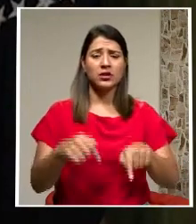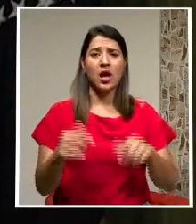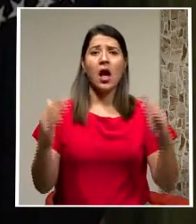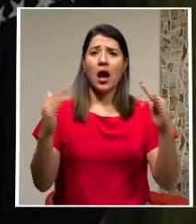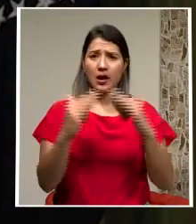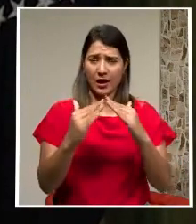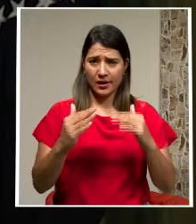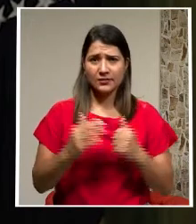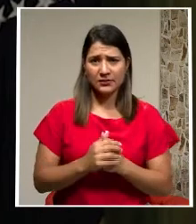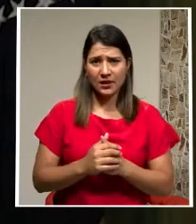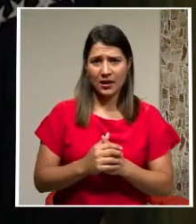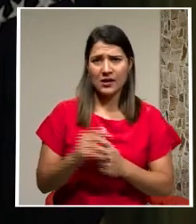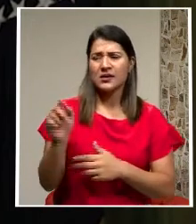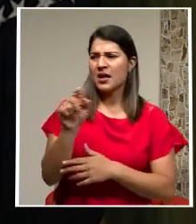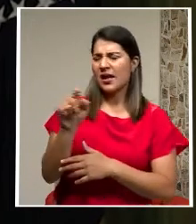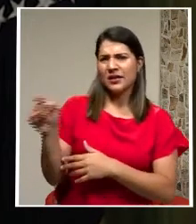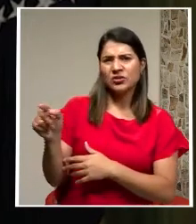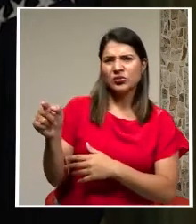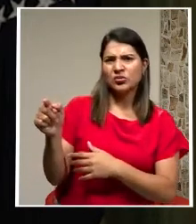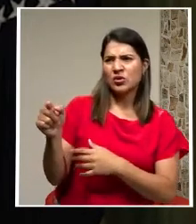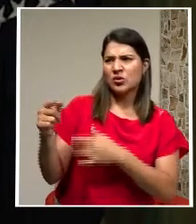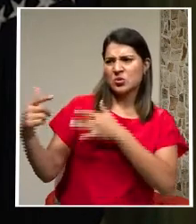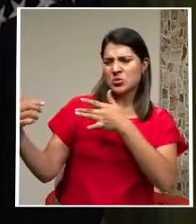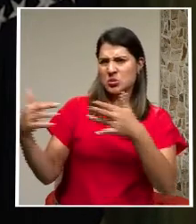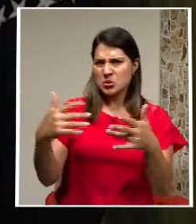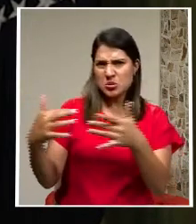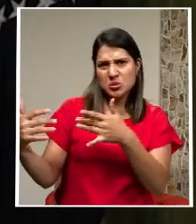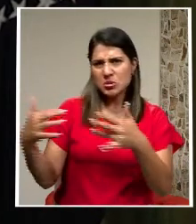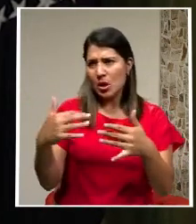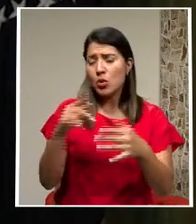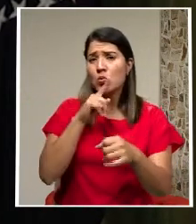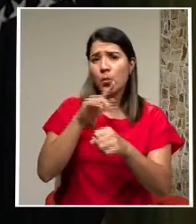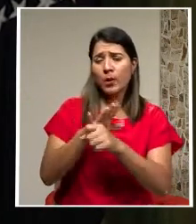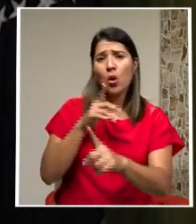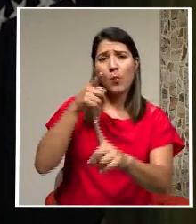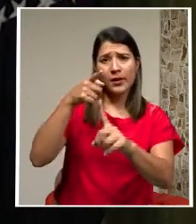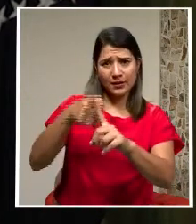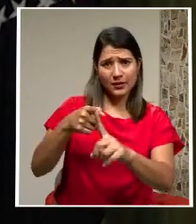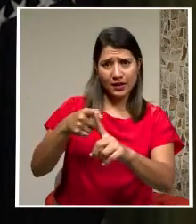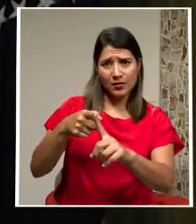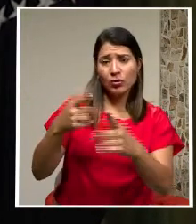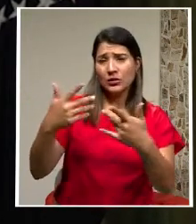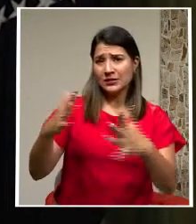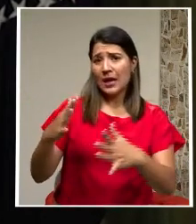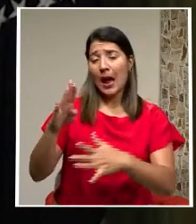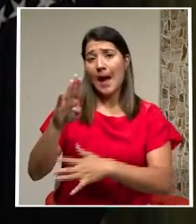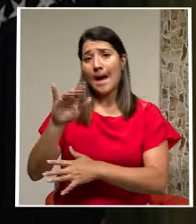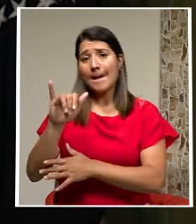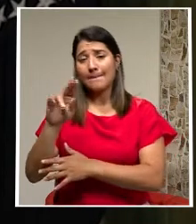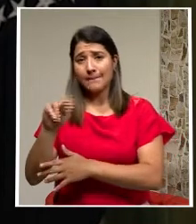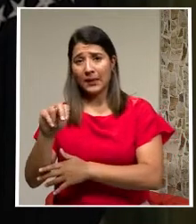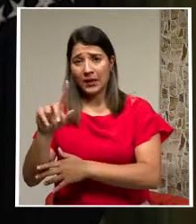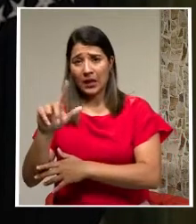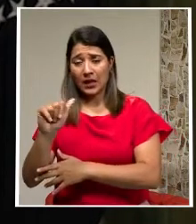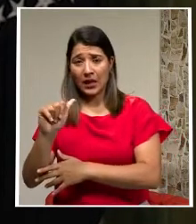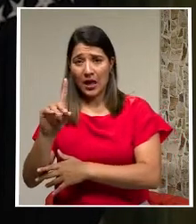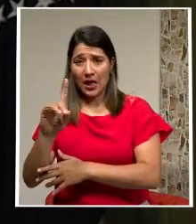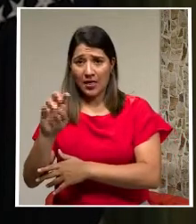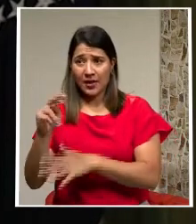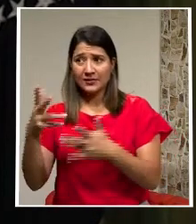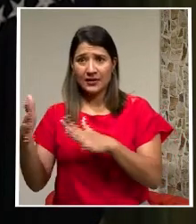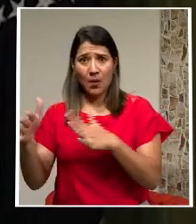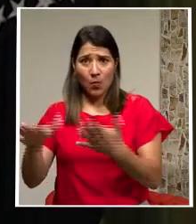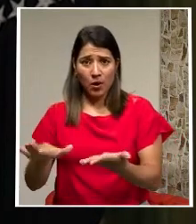atacaron Fuimos a la guerra Con objetivos claros Conseguimos esos objetivos Bin Laden está muerto Y Al Qaeda Está debilitada En Afganistán